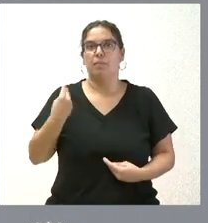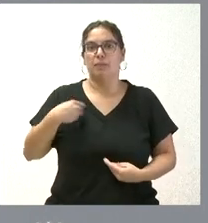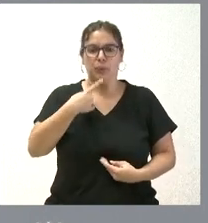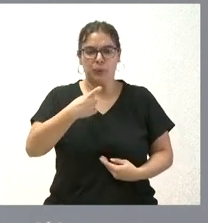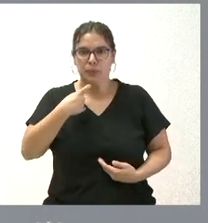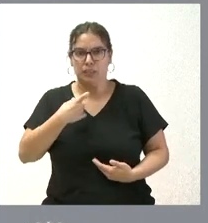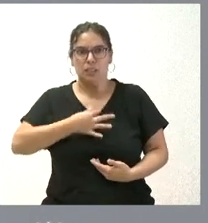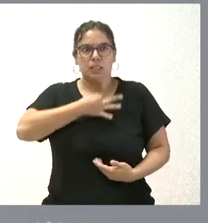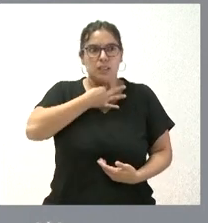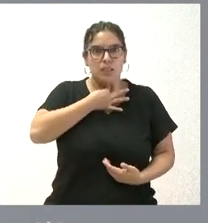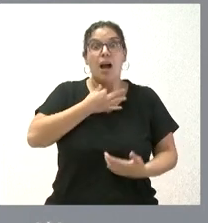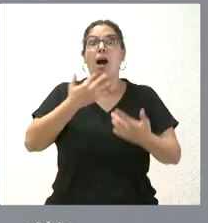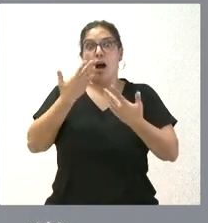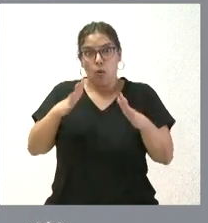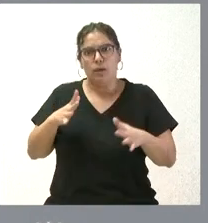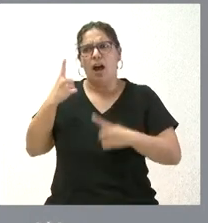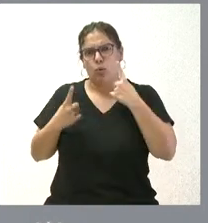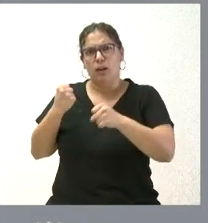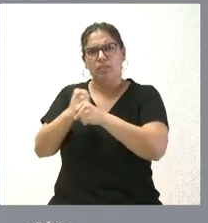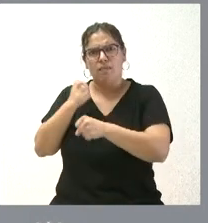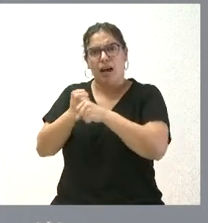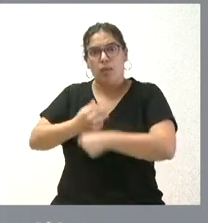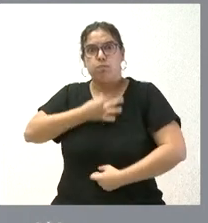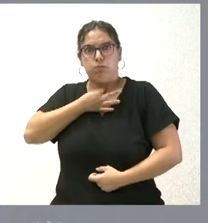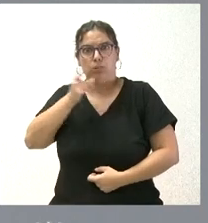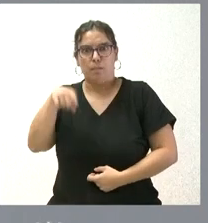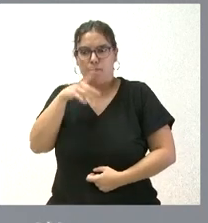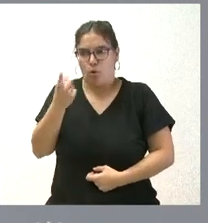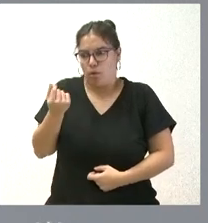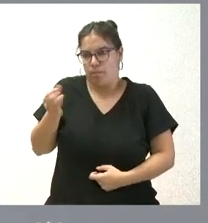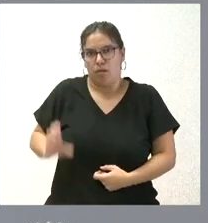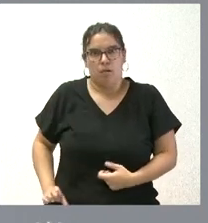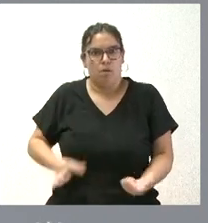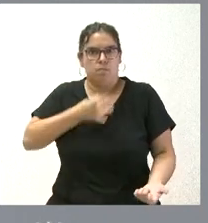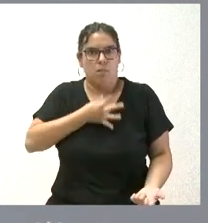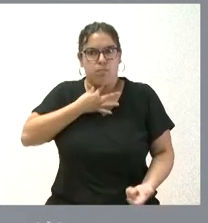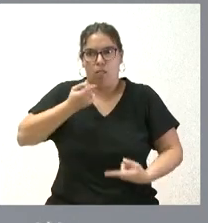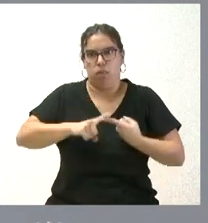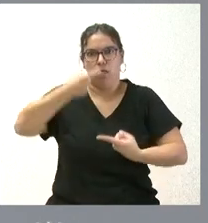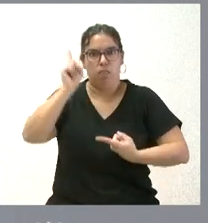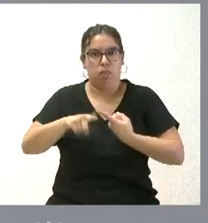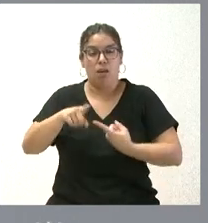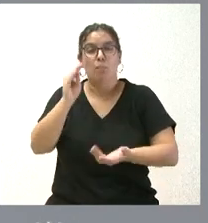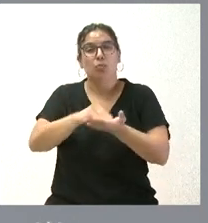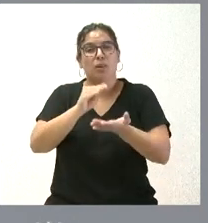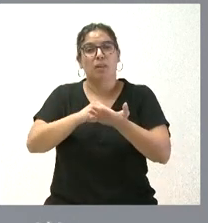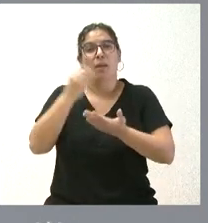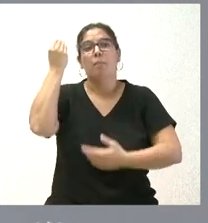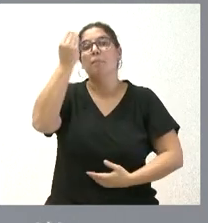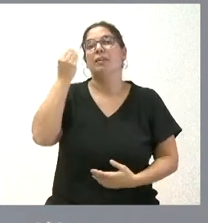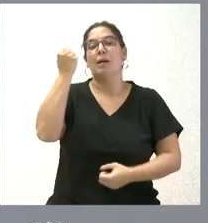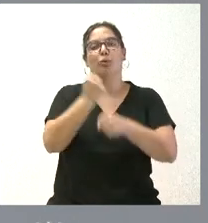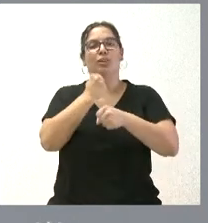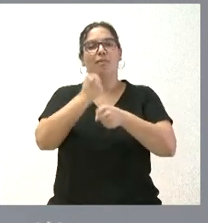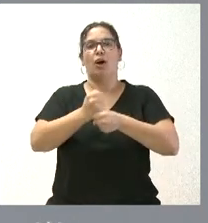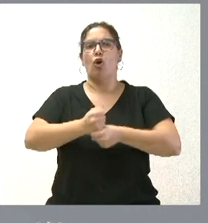incluso muchas personas que trabajan, que es que han visto perder por el adquisitivo. Durante muchos años siempre pensamos, en España, que el trabajo era una